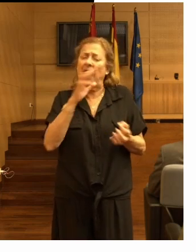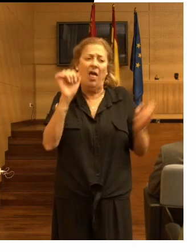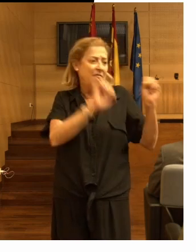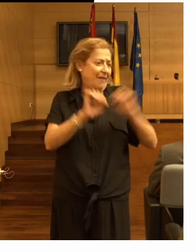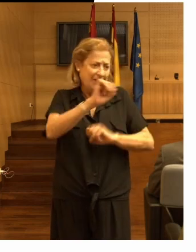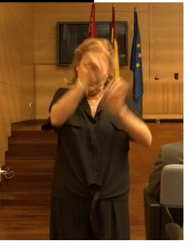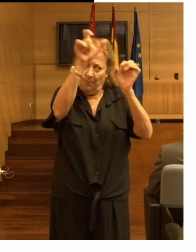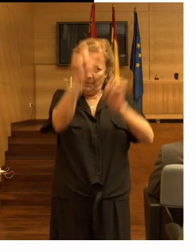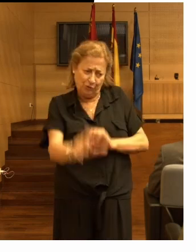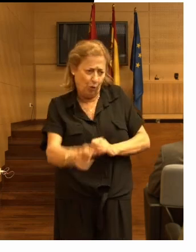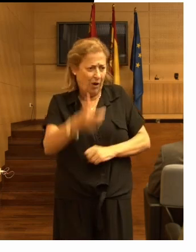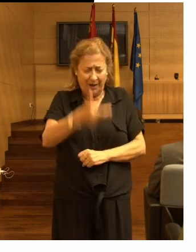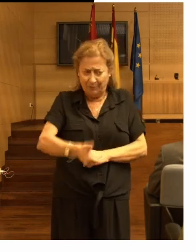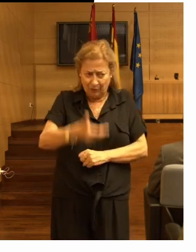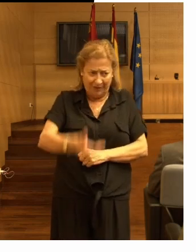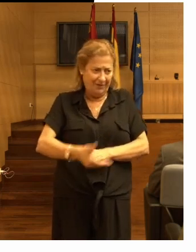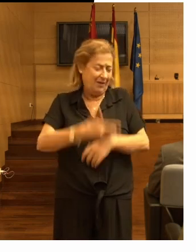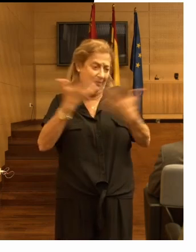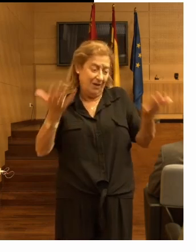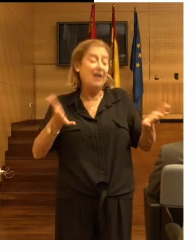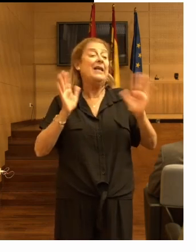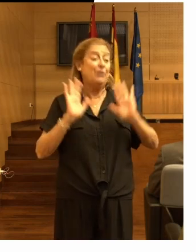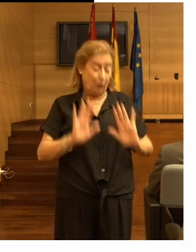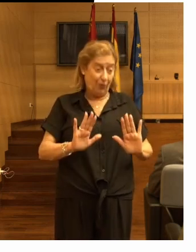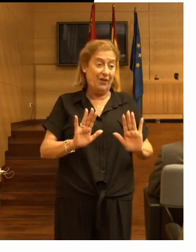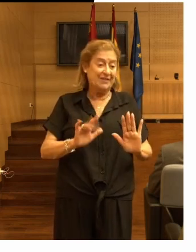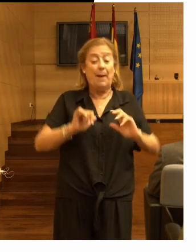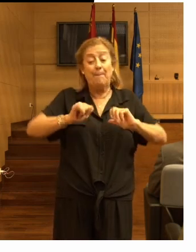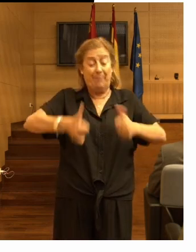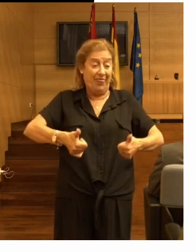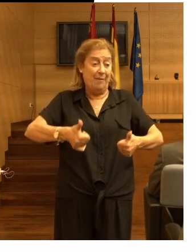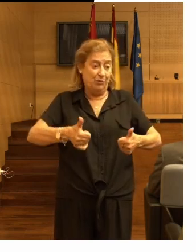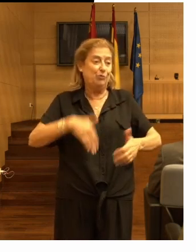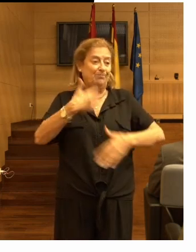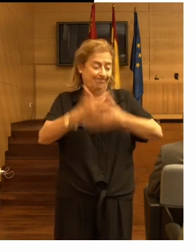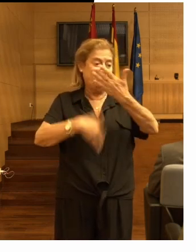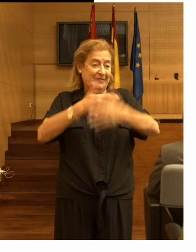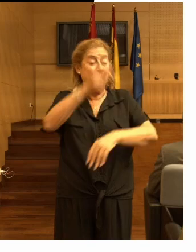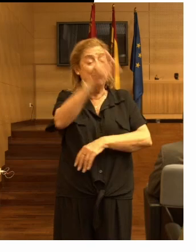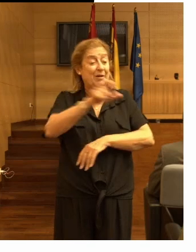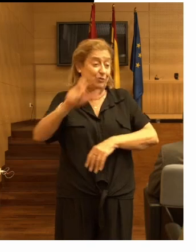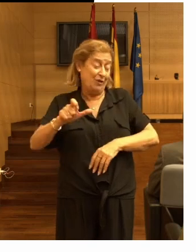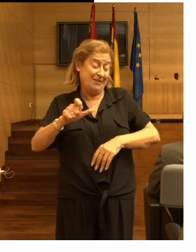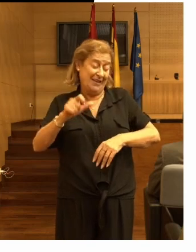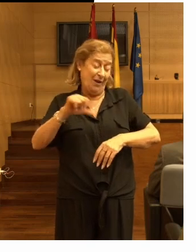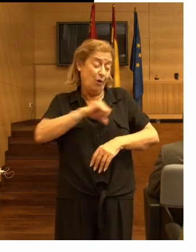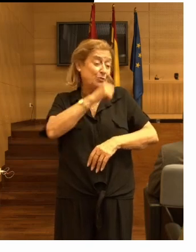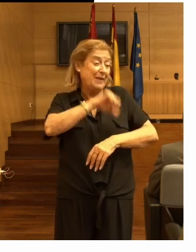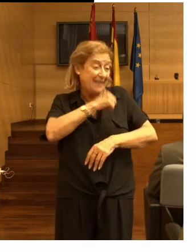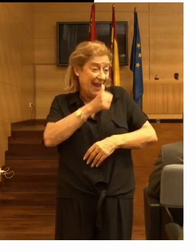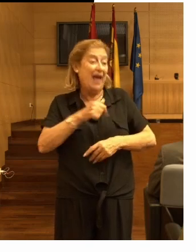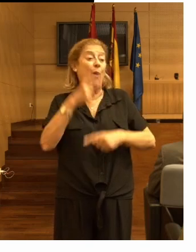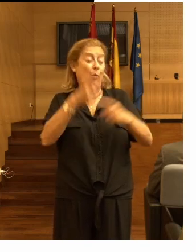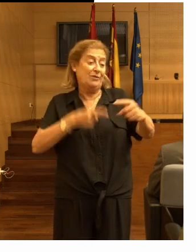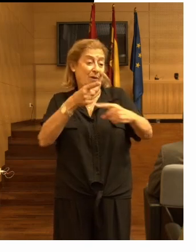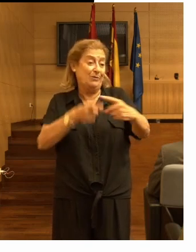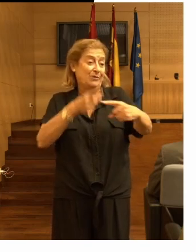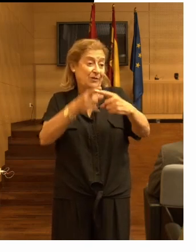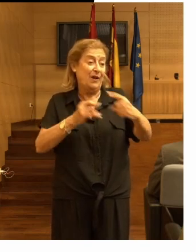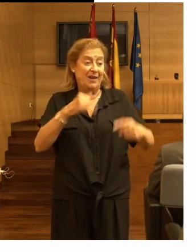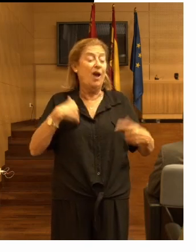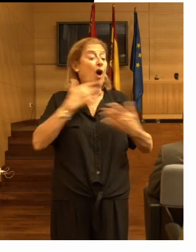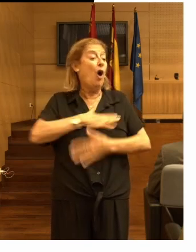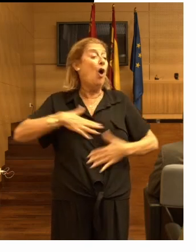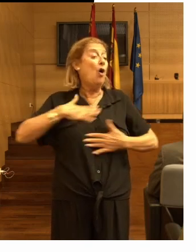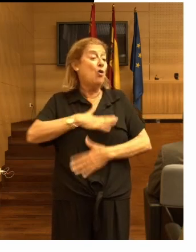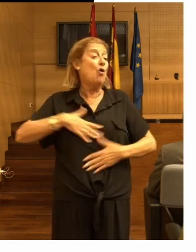y así es como empezó el personal clínico a utilizarlo y a sentirse cómodo